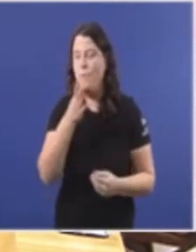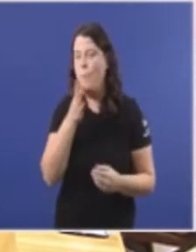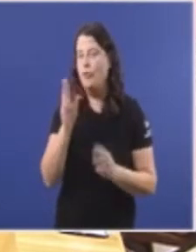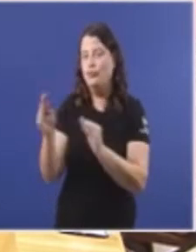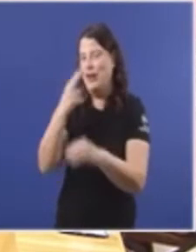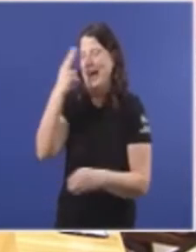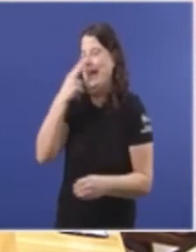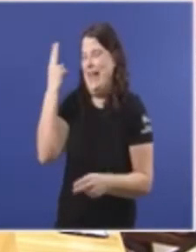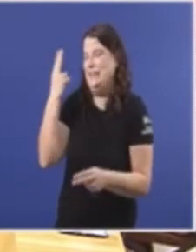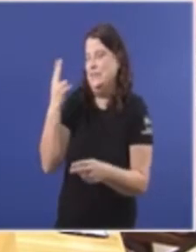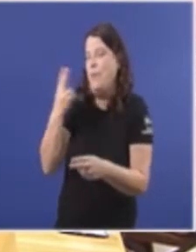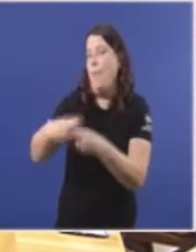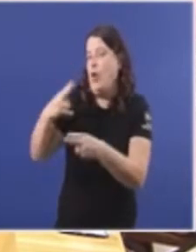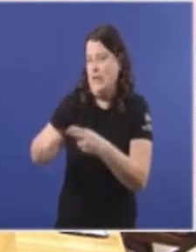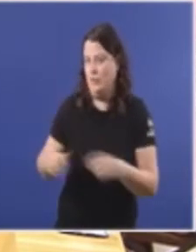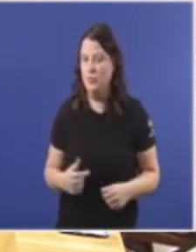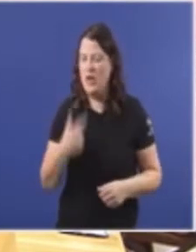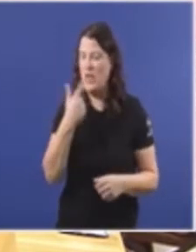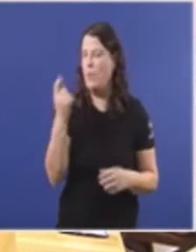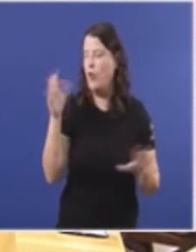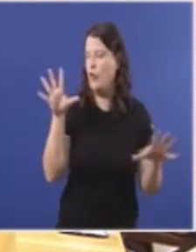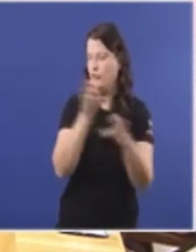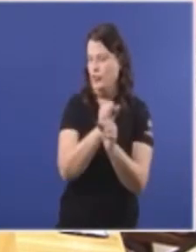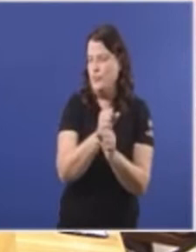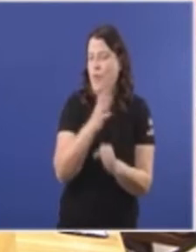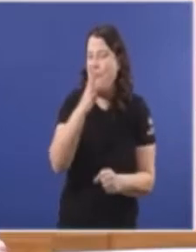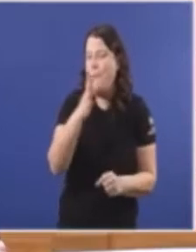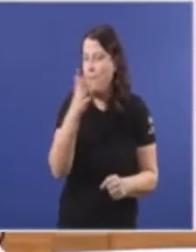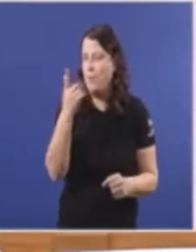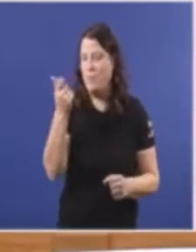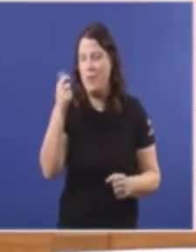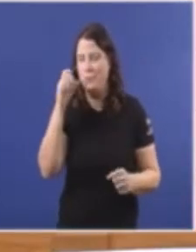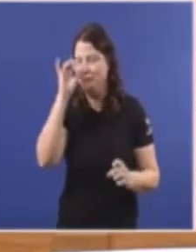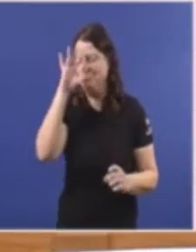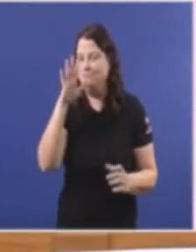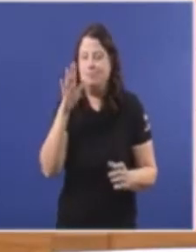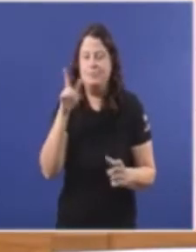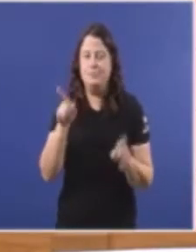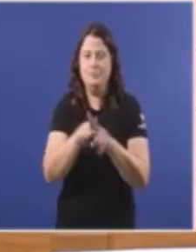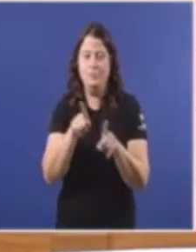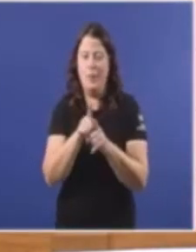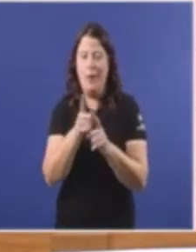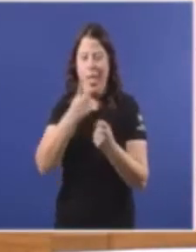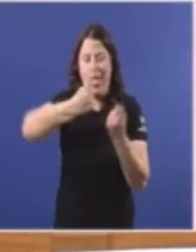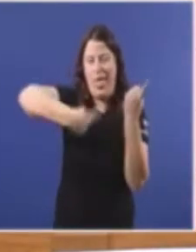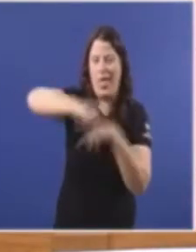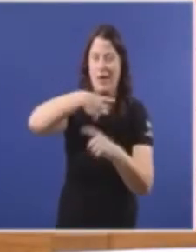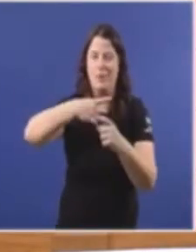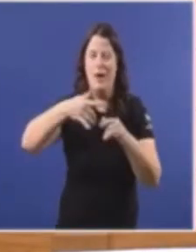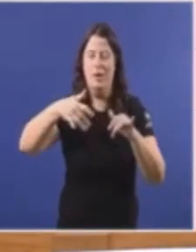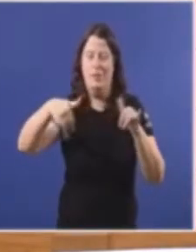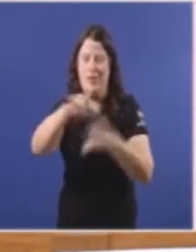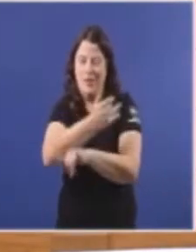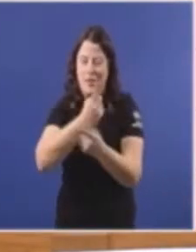partidista Digo que asombra Porque sorprende a todo mundo Como se pode retorcer Como se pode manipular